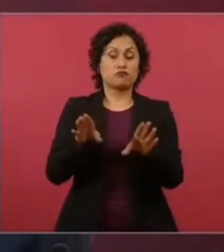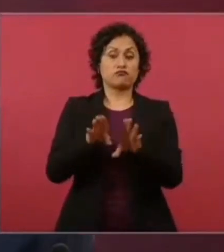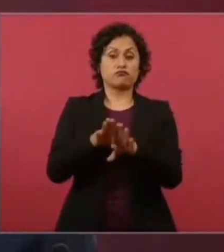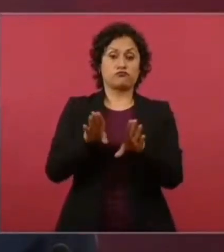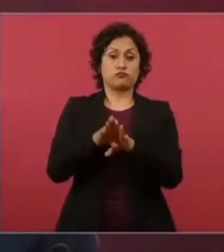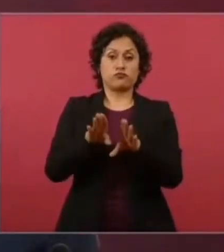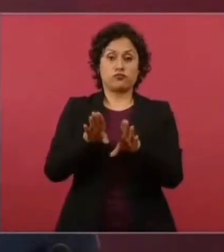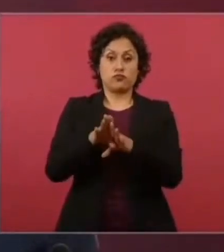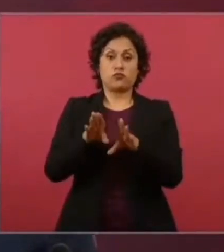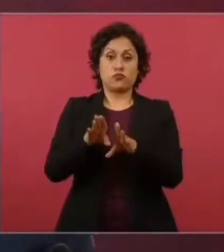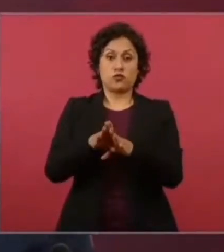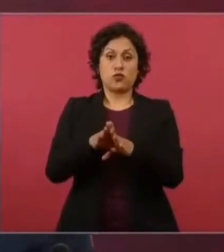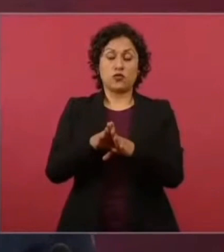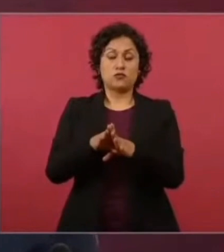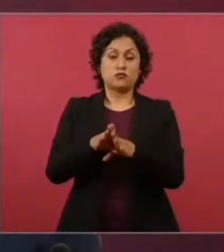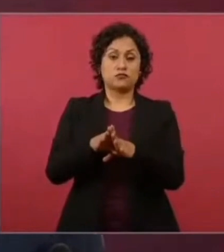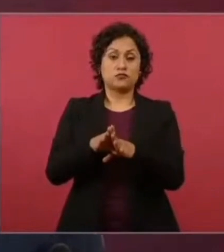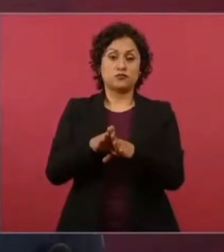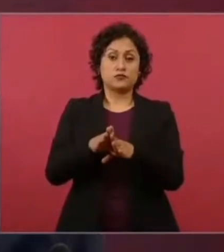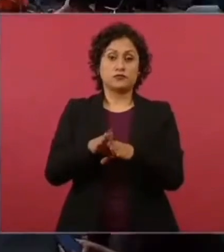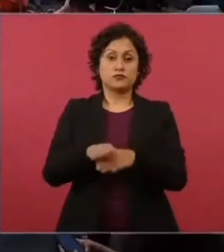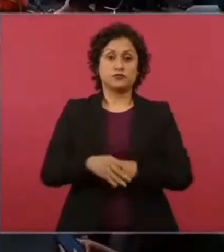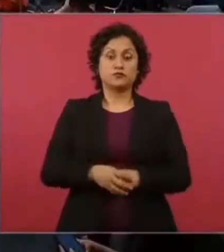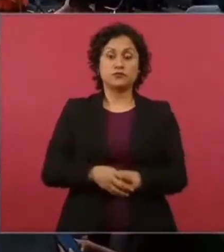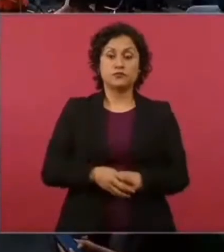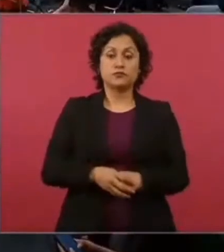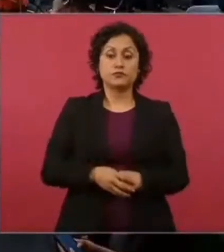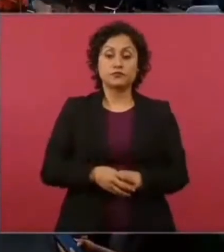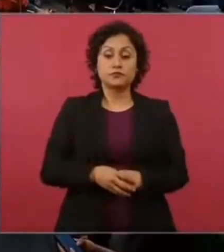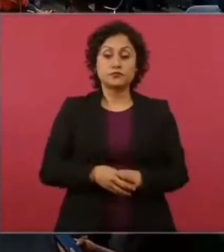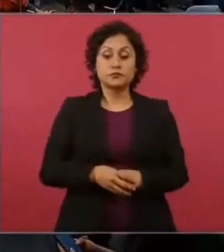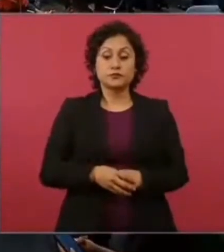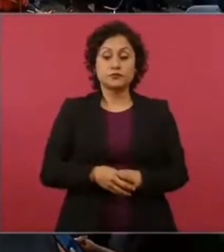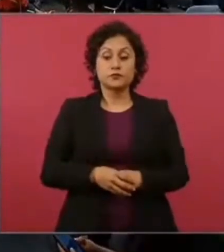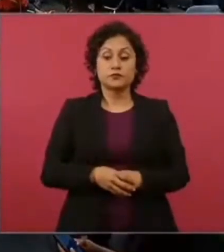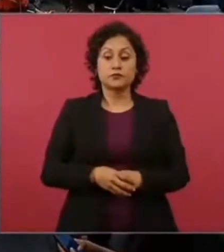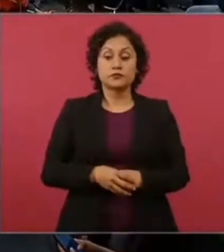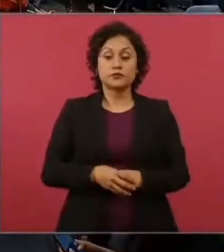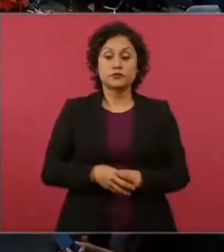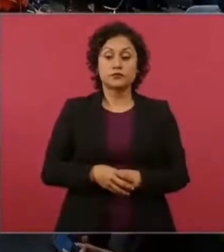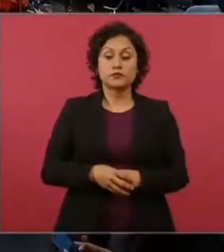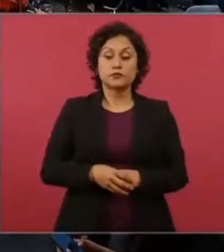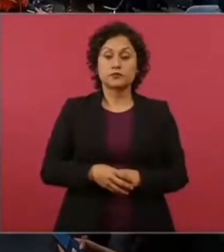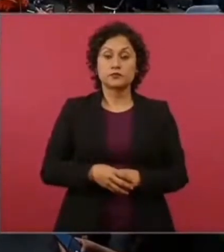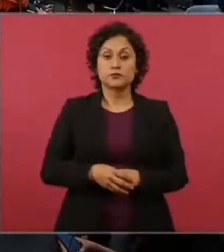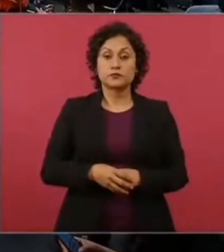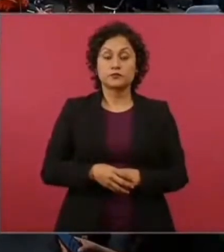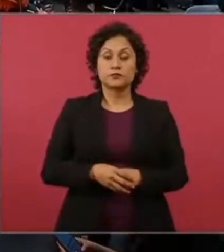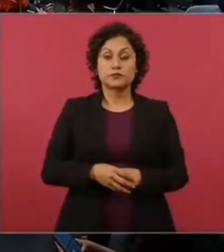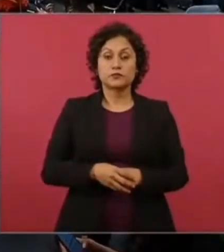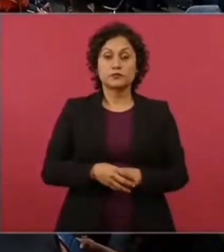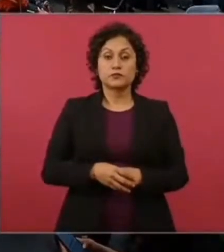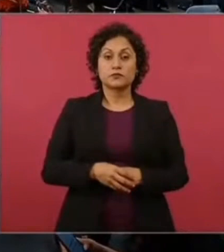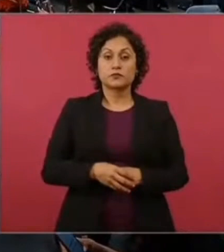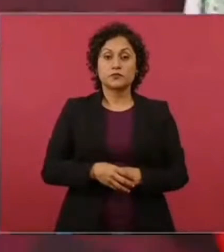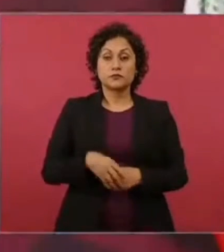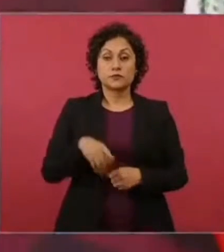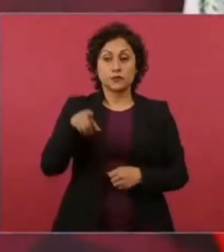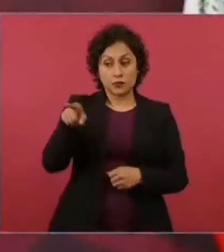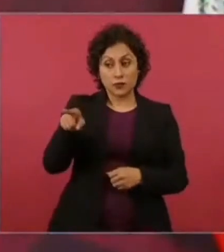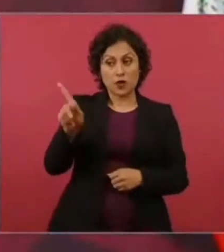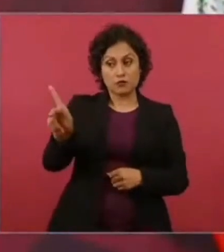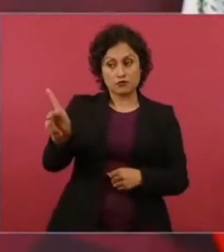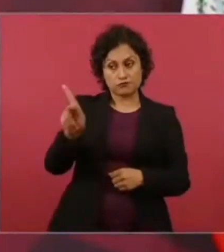porque pasa, de que la salud no es un privilegio, sino un